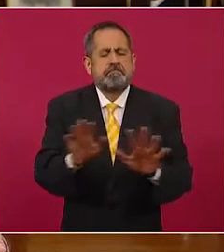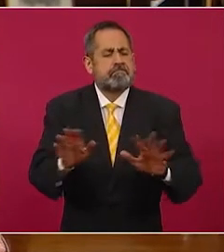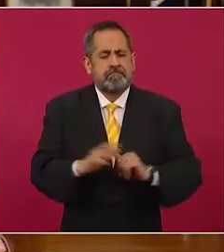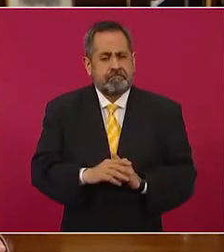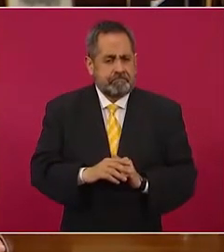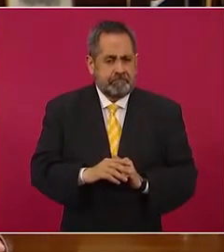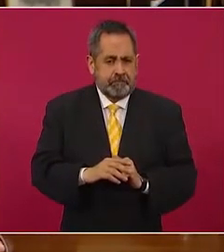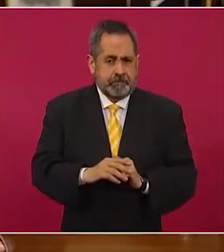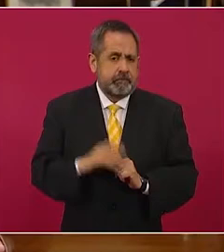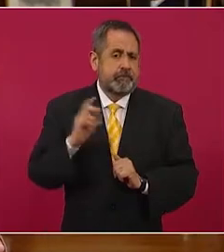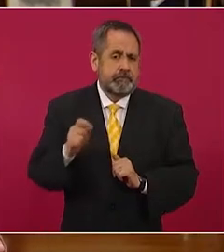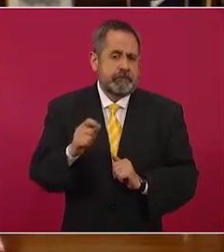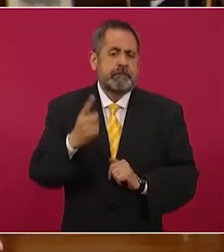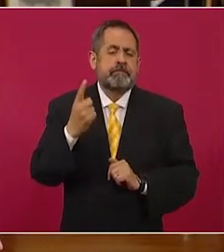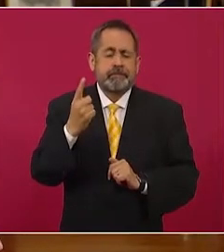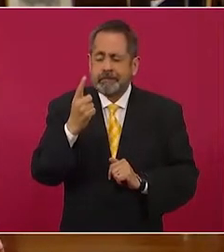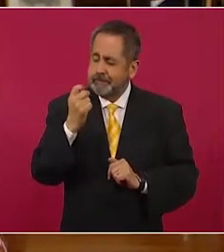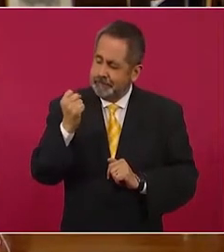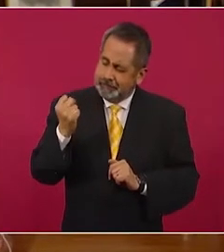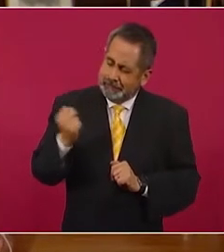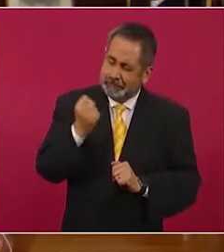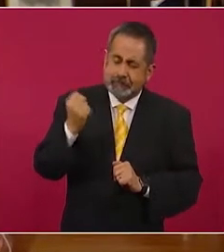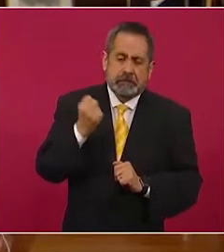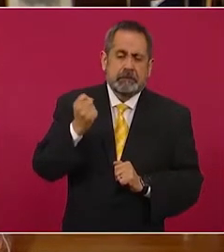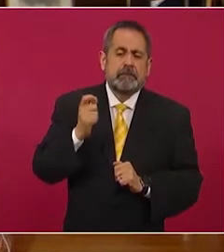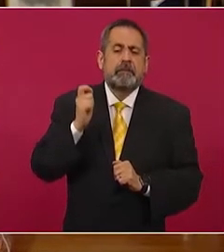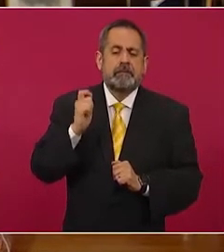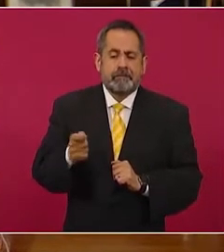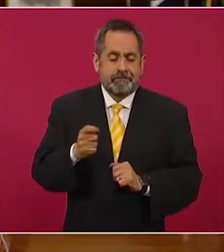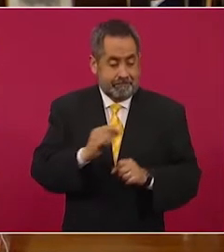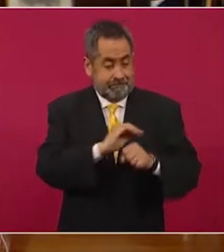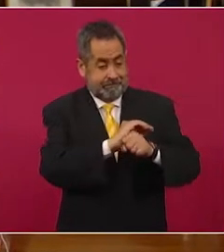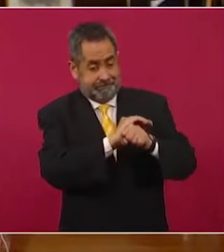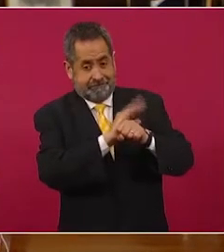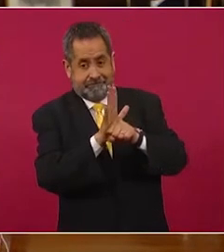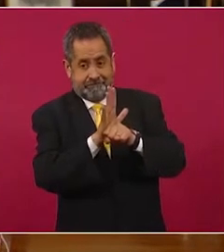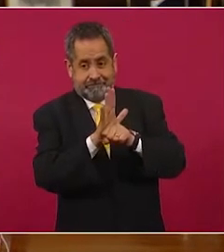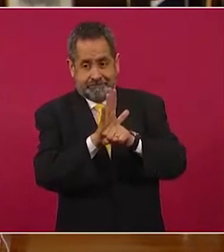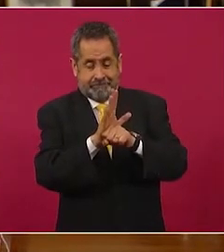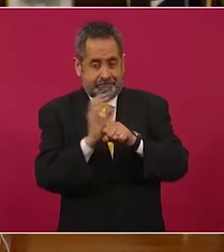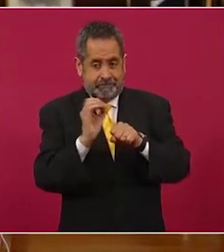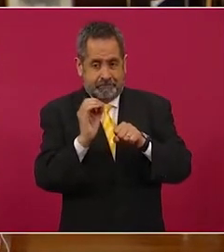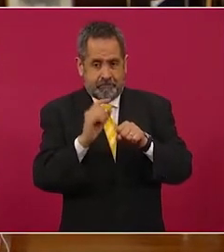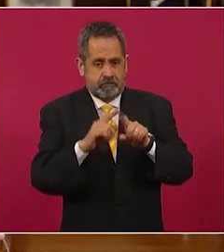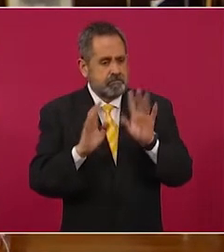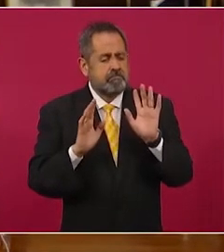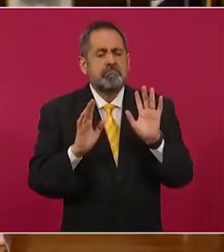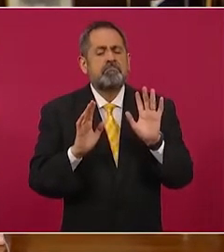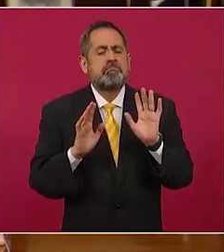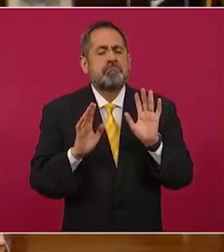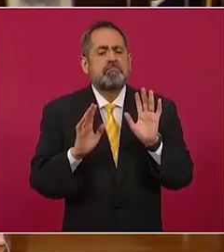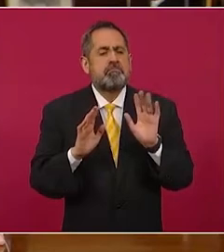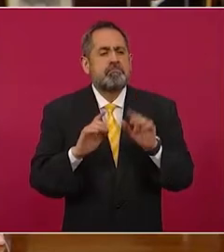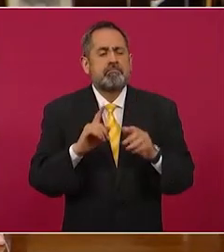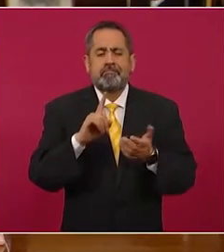Afortunadamente, esta es una variante que no tiene